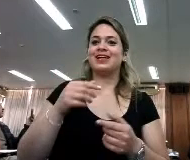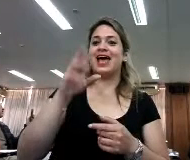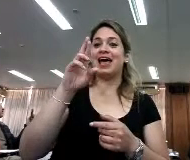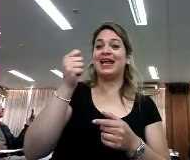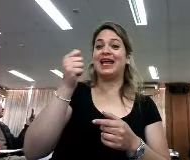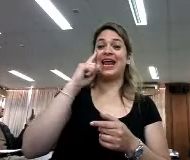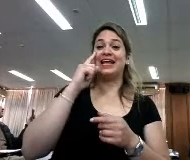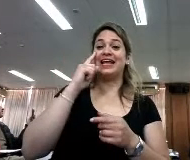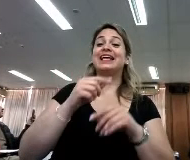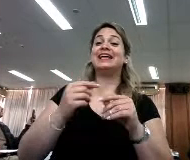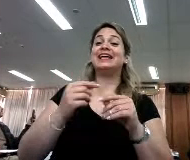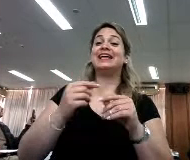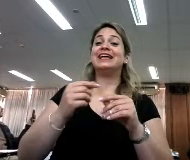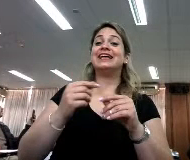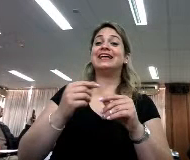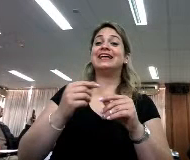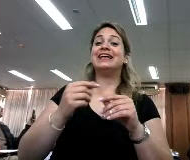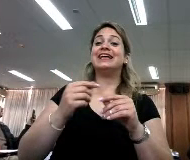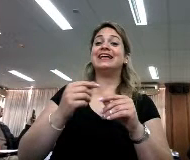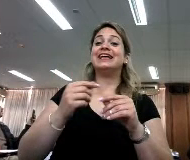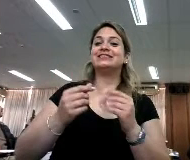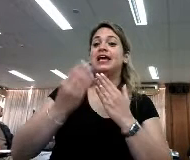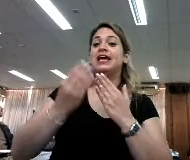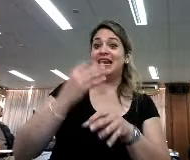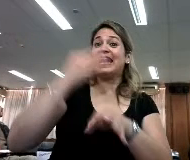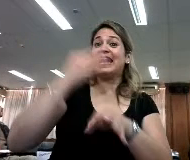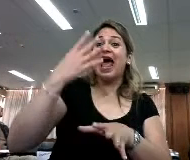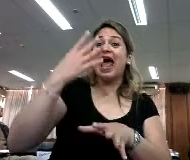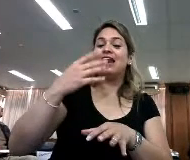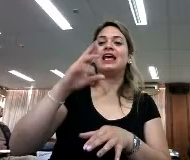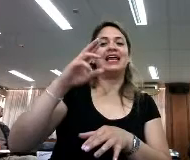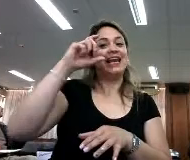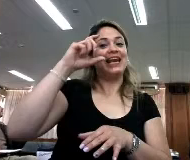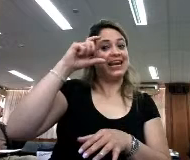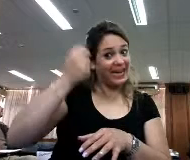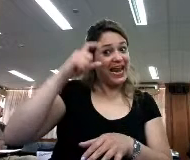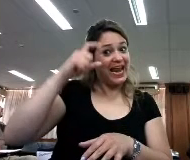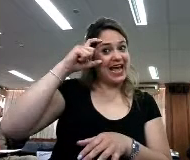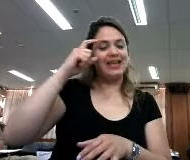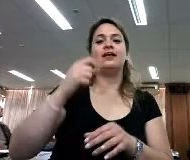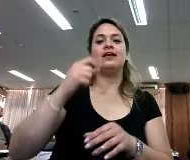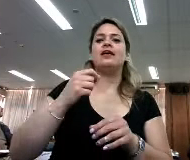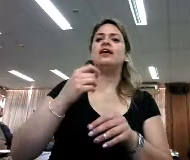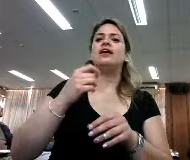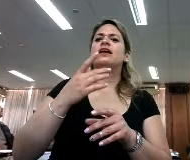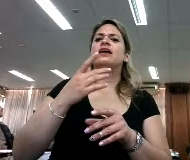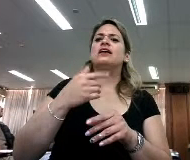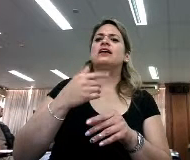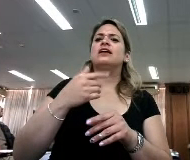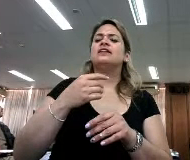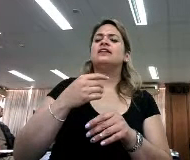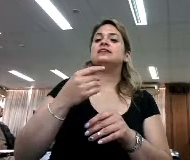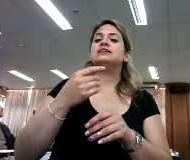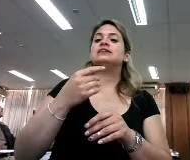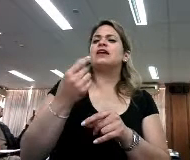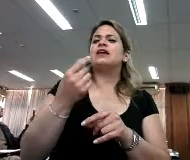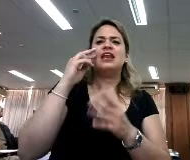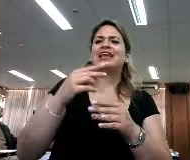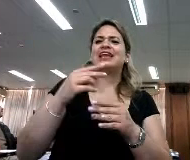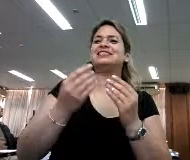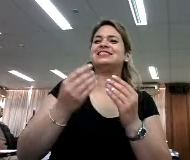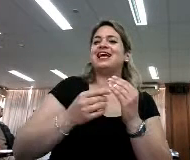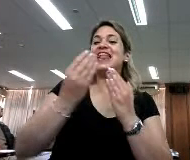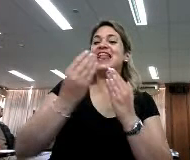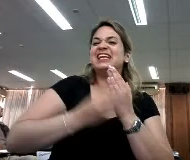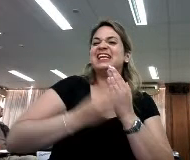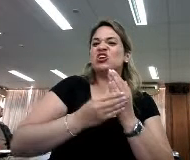preguntarle a la RAE qué es el acto de la lectura y la RAE en su primera excepción nos dice qué es la acción de leer, bueno, sabemos que la RAE